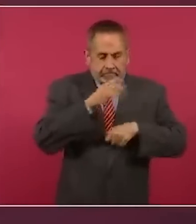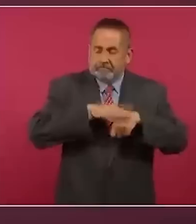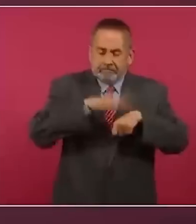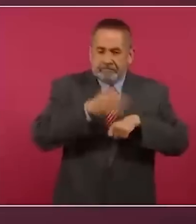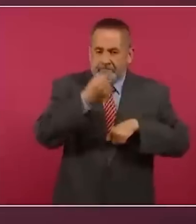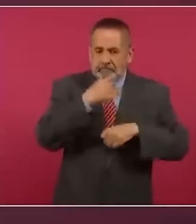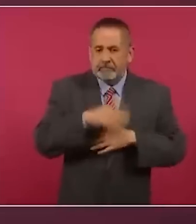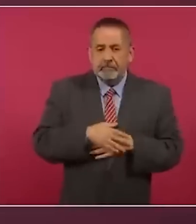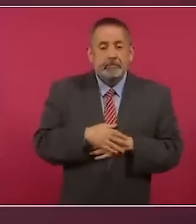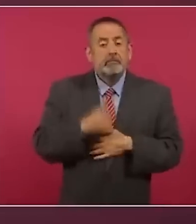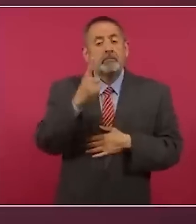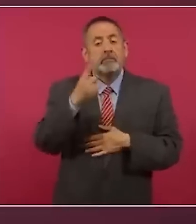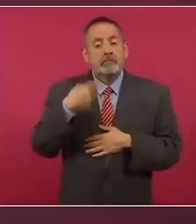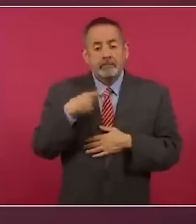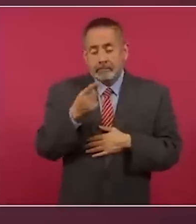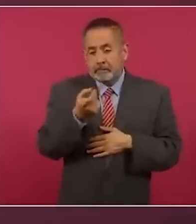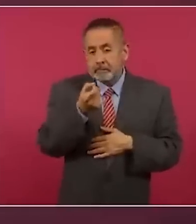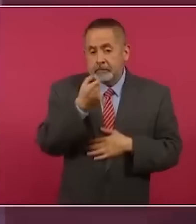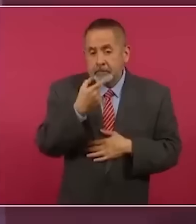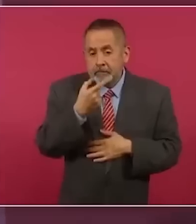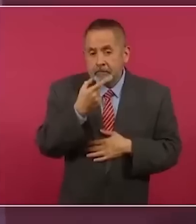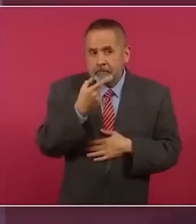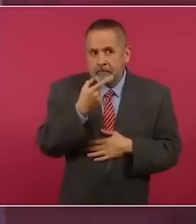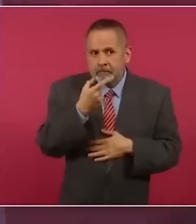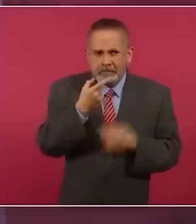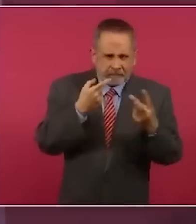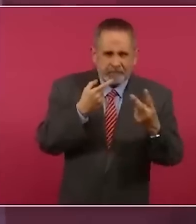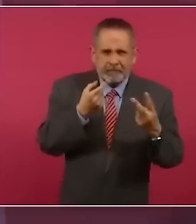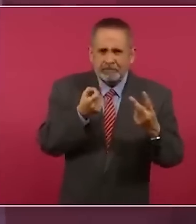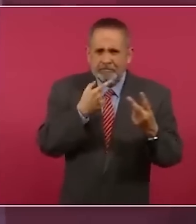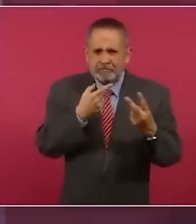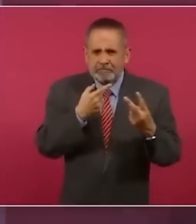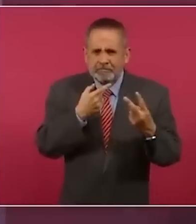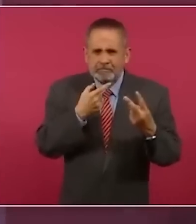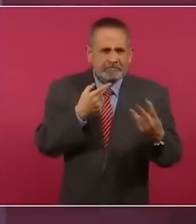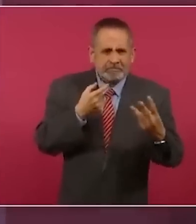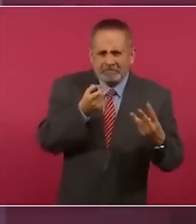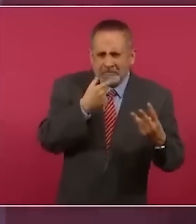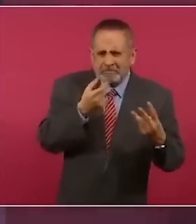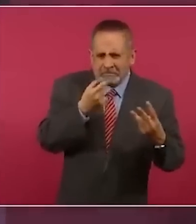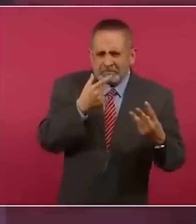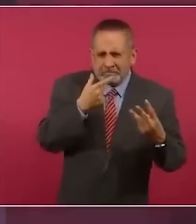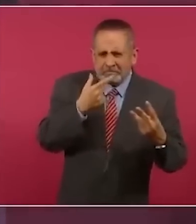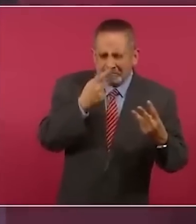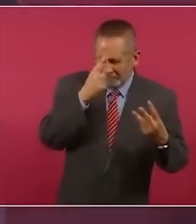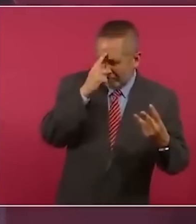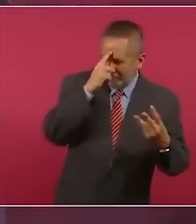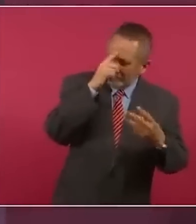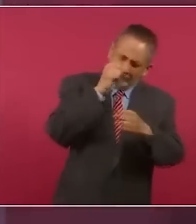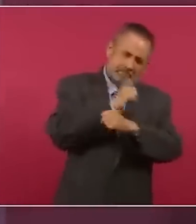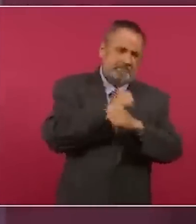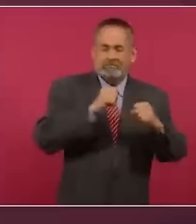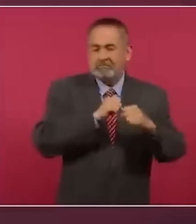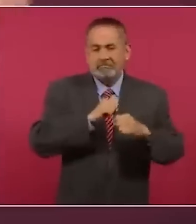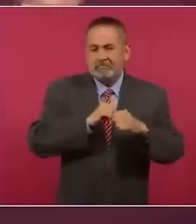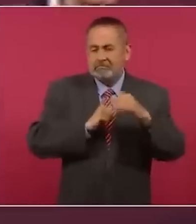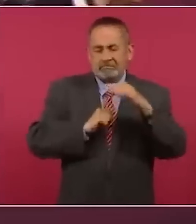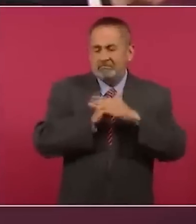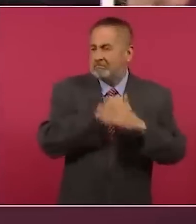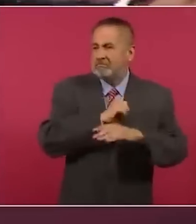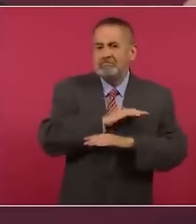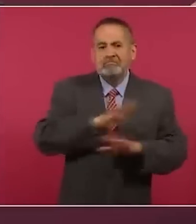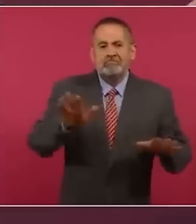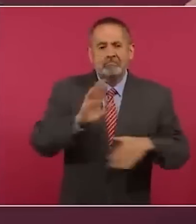que prueba una pastilla después quiere dos y así sucesivamente, hasta que entra en colapso. Es altamente adictivo. Por esa razón,